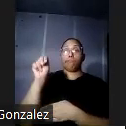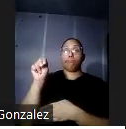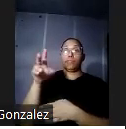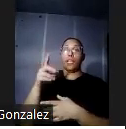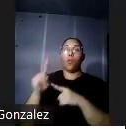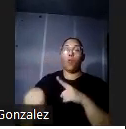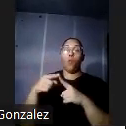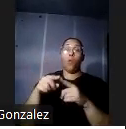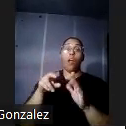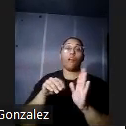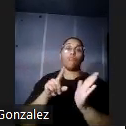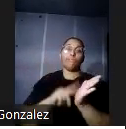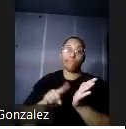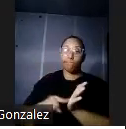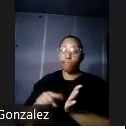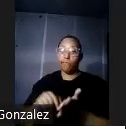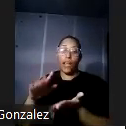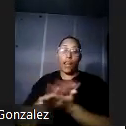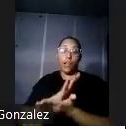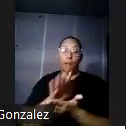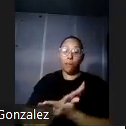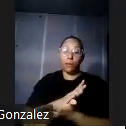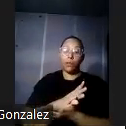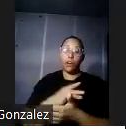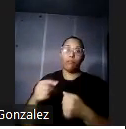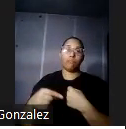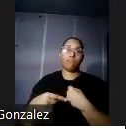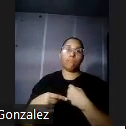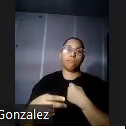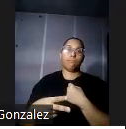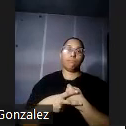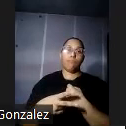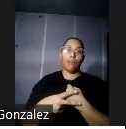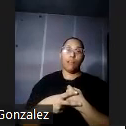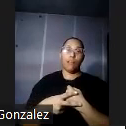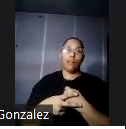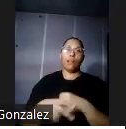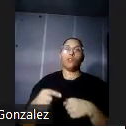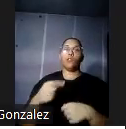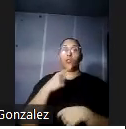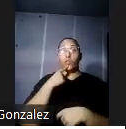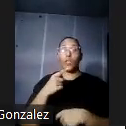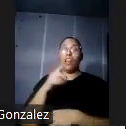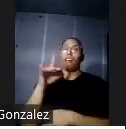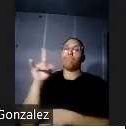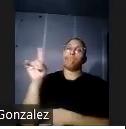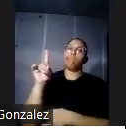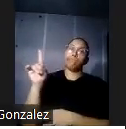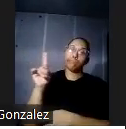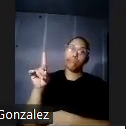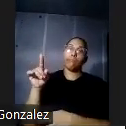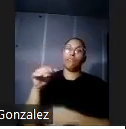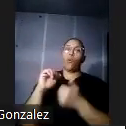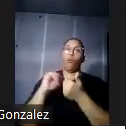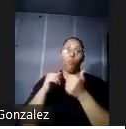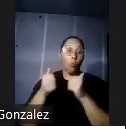y se somete el documento yo tengo que decir desde donde yo estoy tomando la fotografía y hacia donde está mirando la fachada en